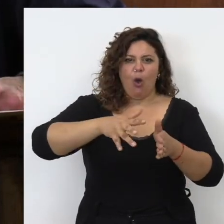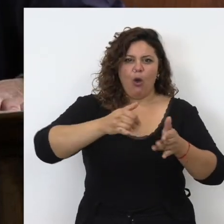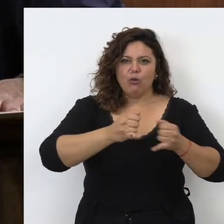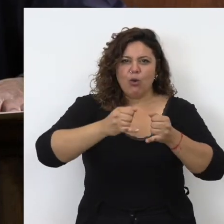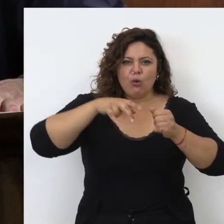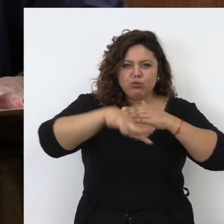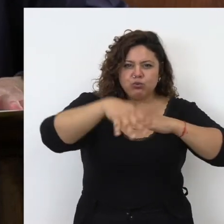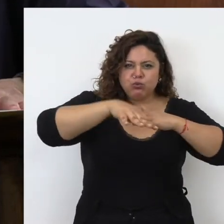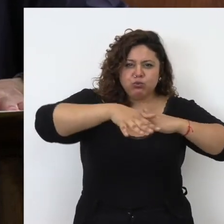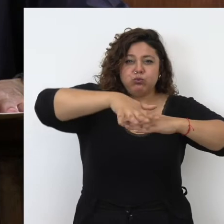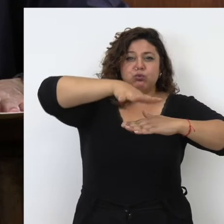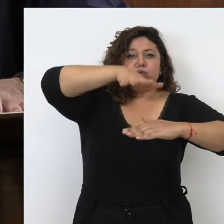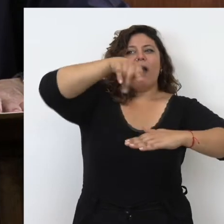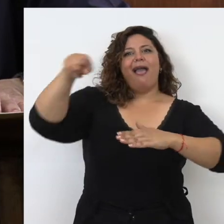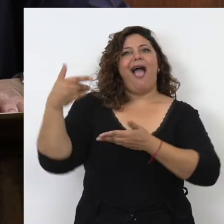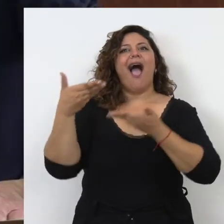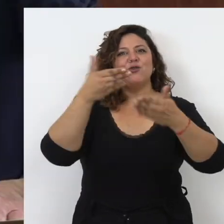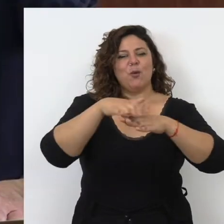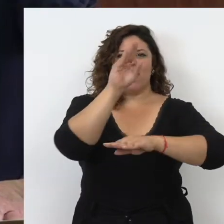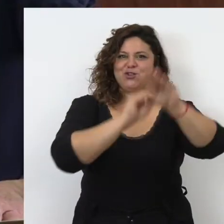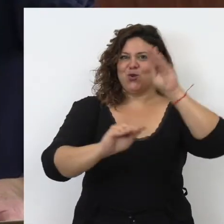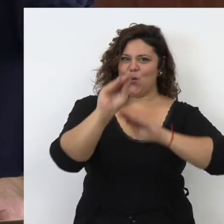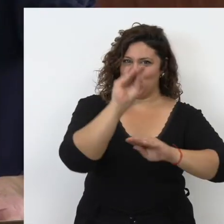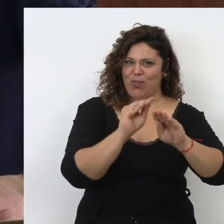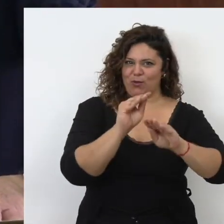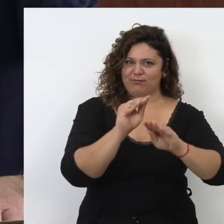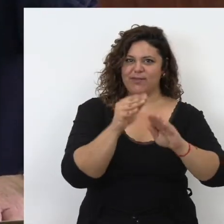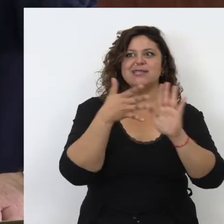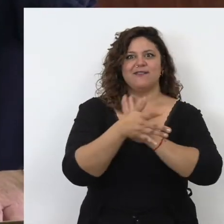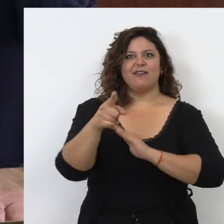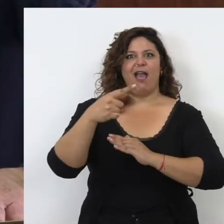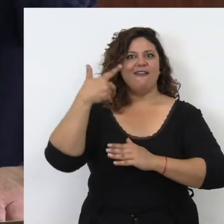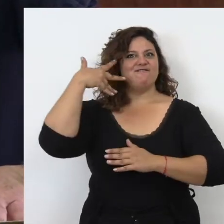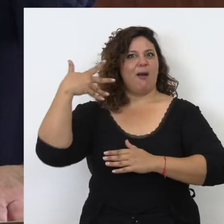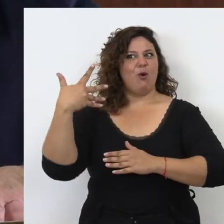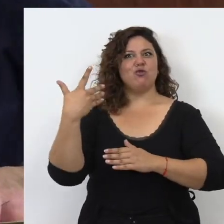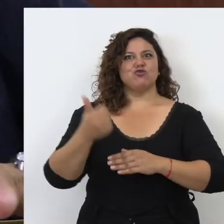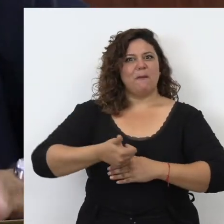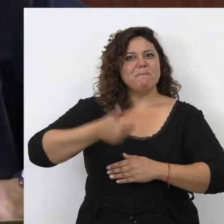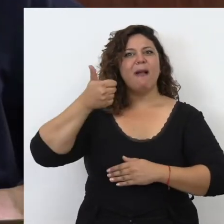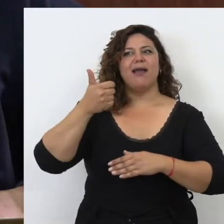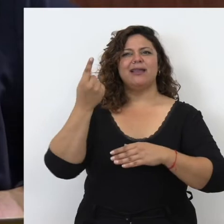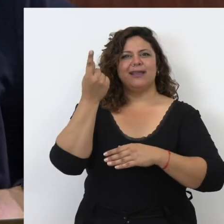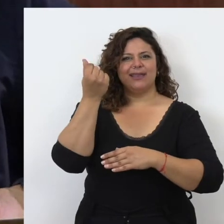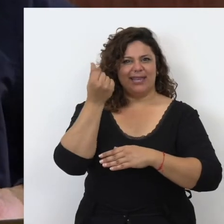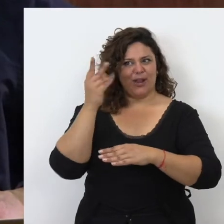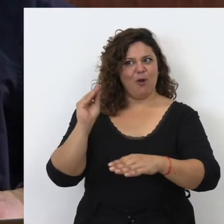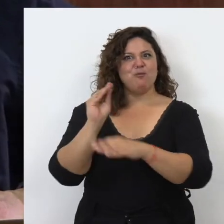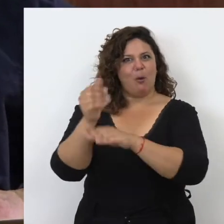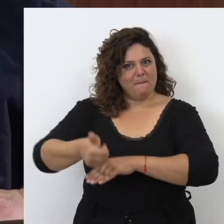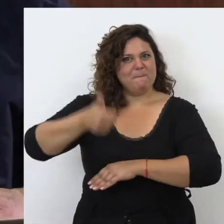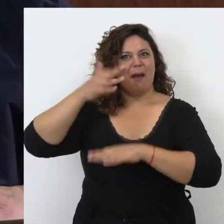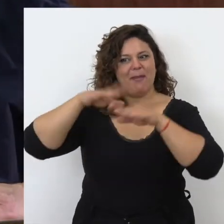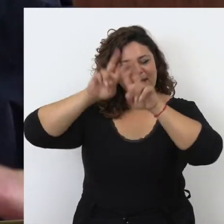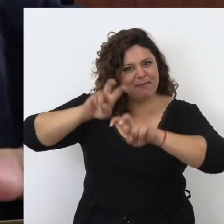llegar al califa, al Jaquín, suponía, de alguna manera, un aumento de su prestigio y financiación para las investigaciones